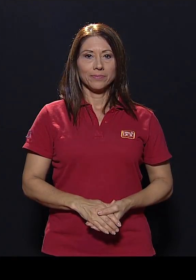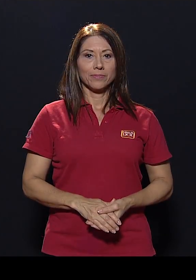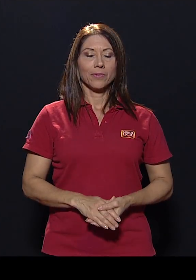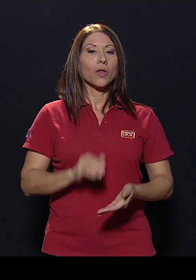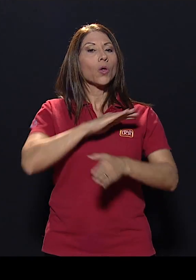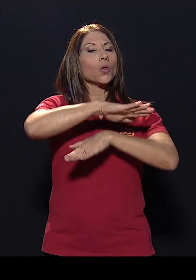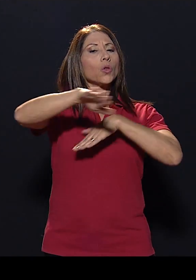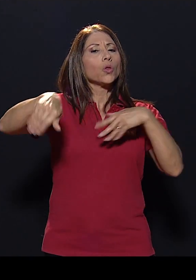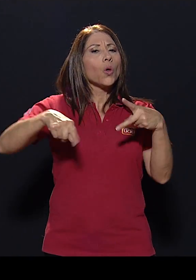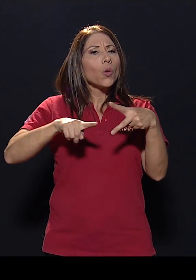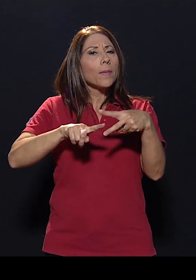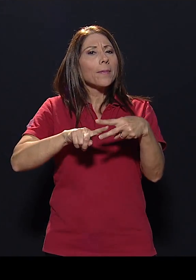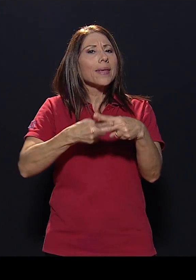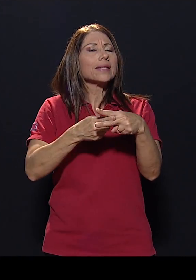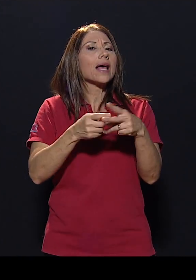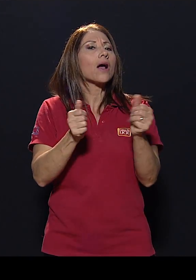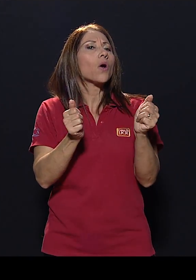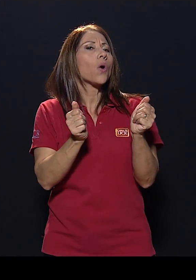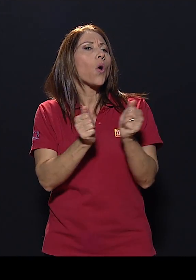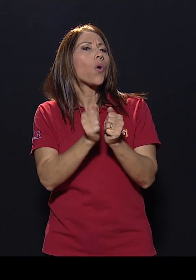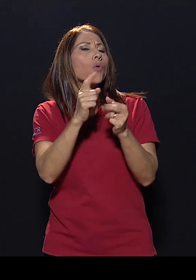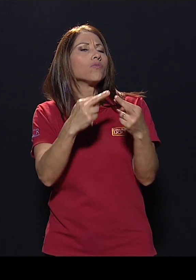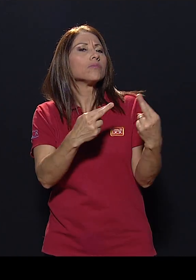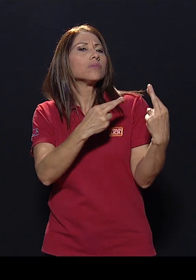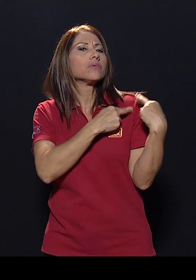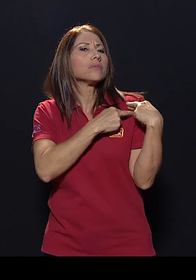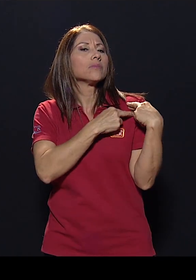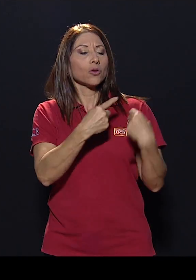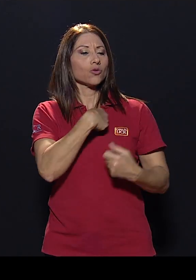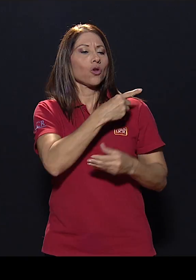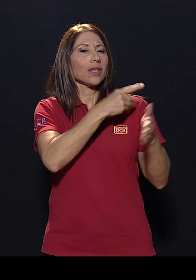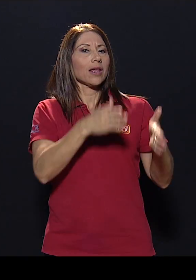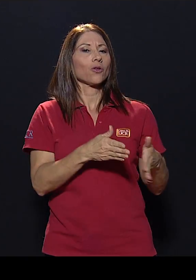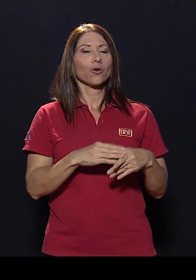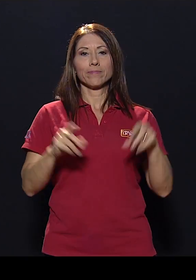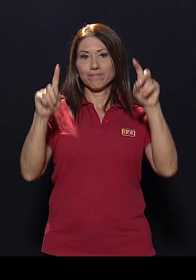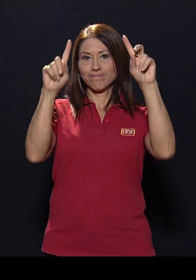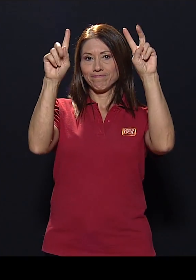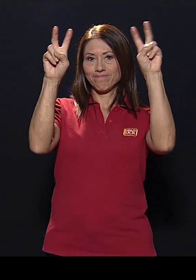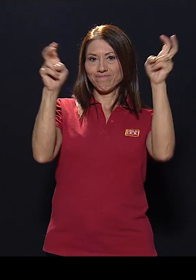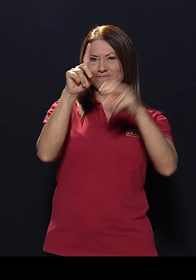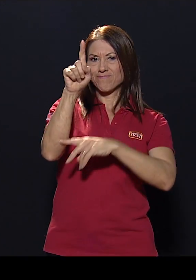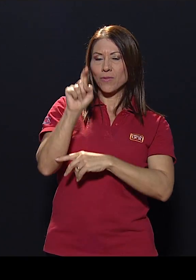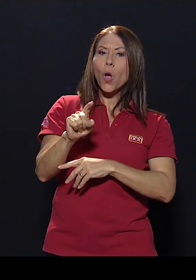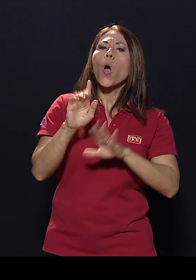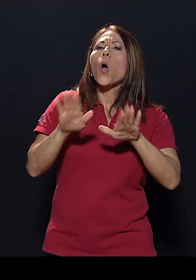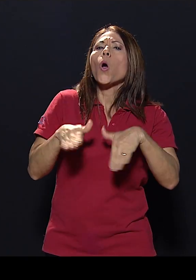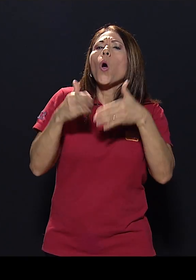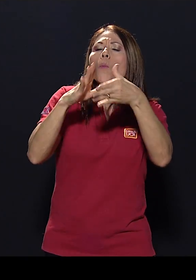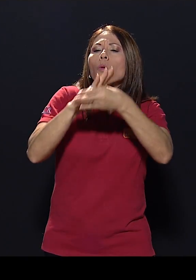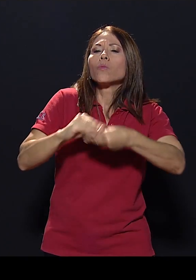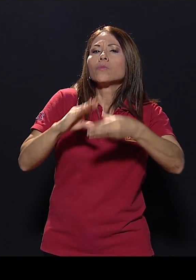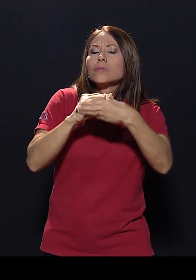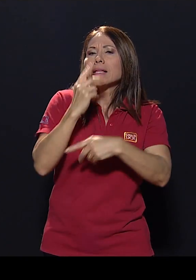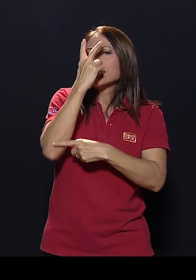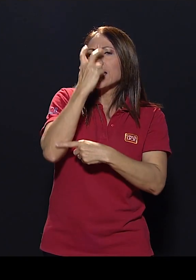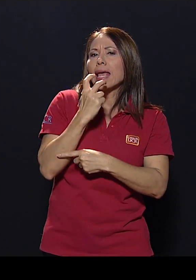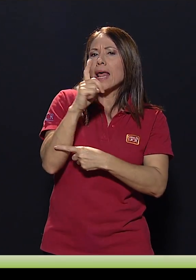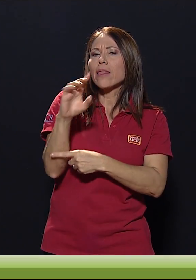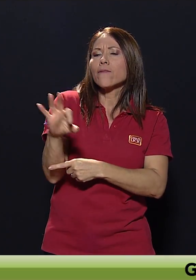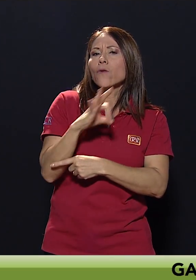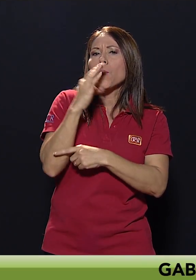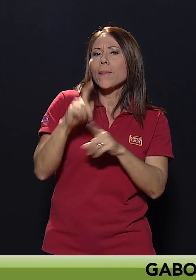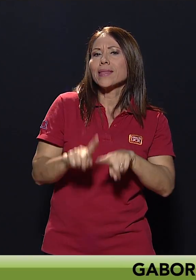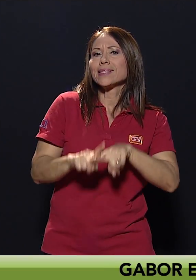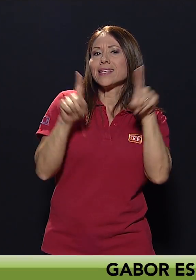Todo empieza con un encargo. Soy director. ¿Cómo contar la ceguera de manera distinta? Esa era la pregunta que se